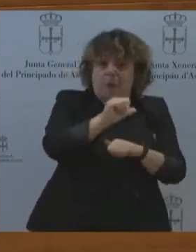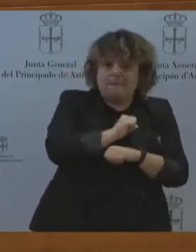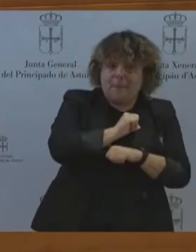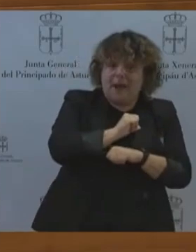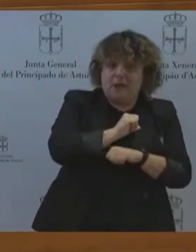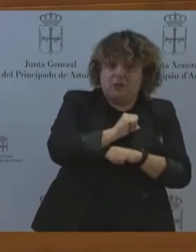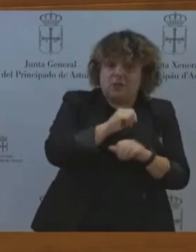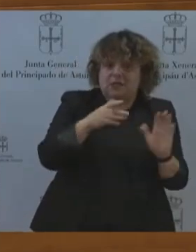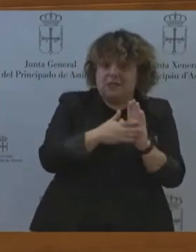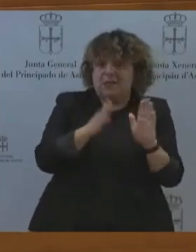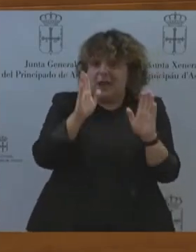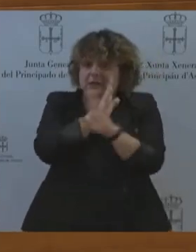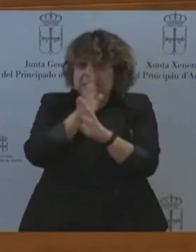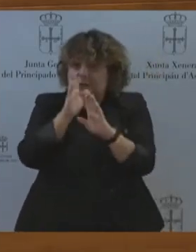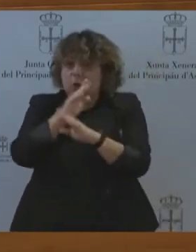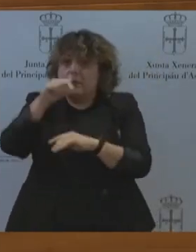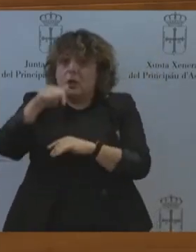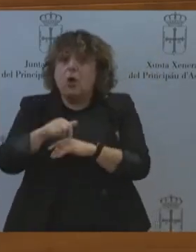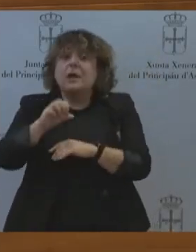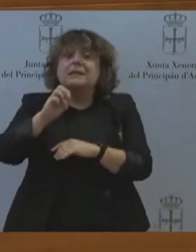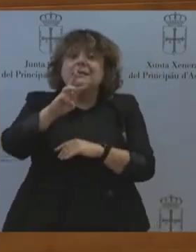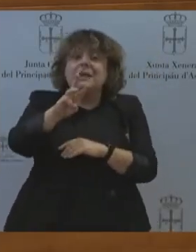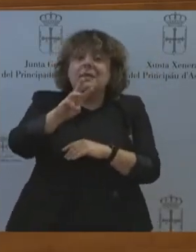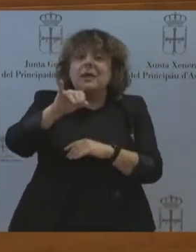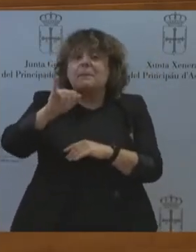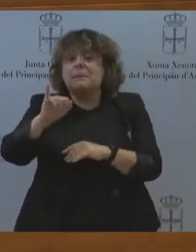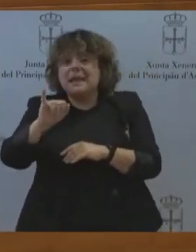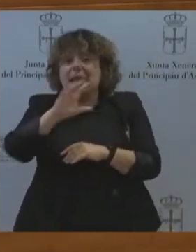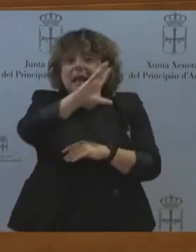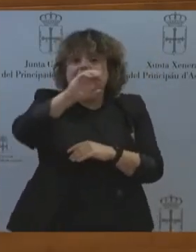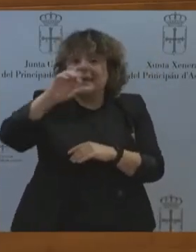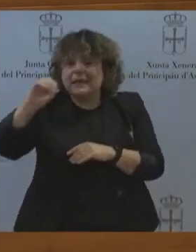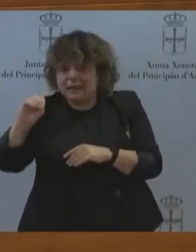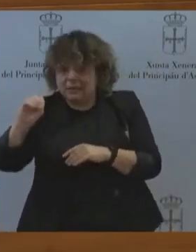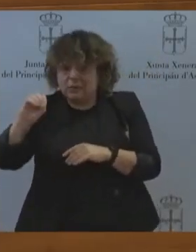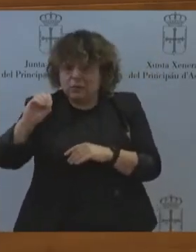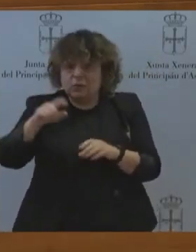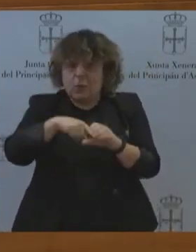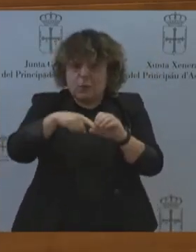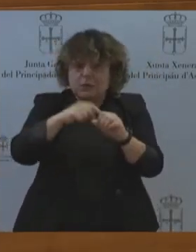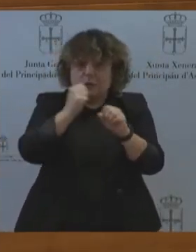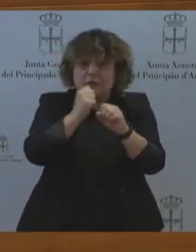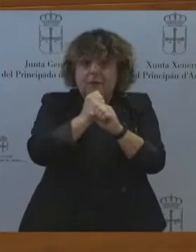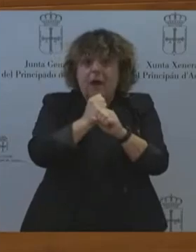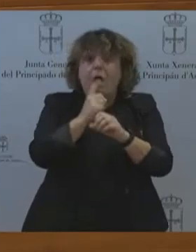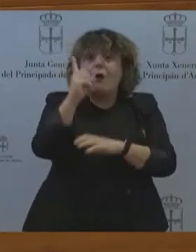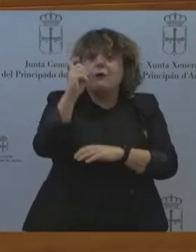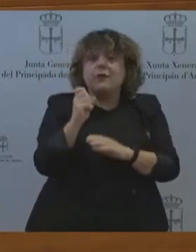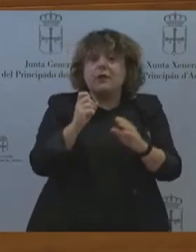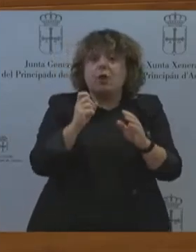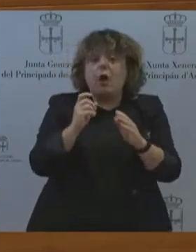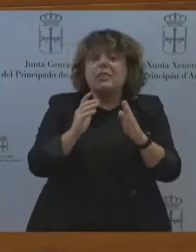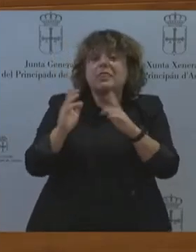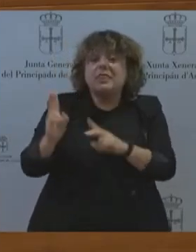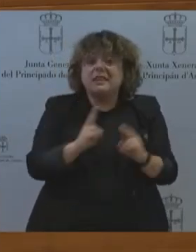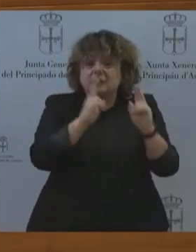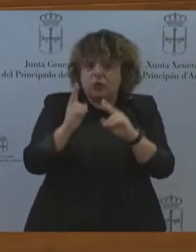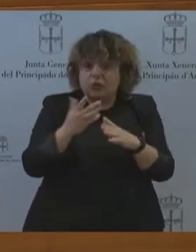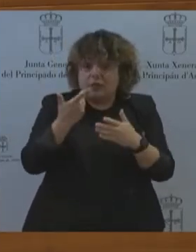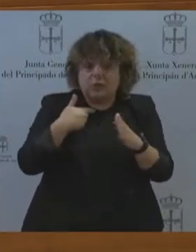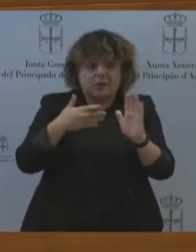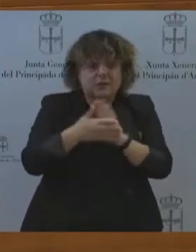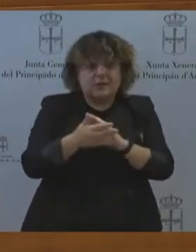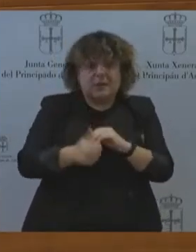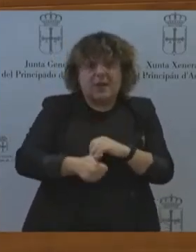.500 puestos de trabajo fijo discontinuos, un 86% más que hace un año, y la inmensa mayoría de ellos en el sector de los servicios.